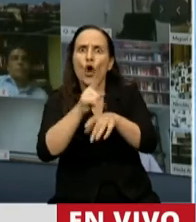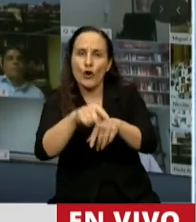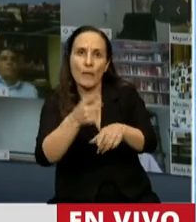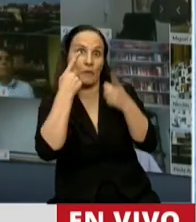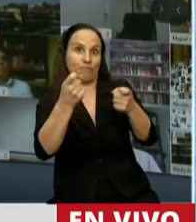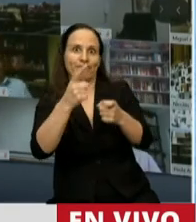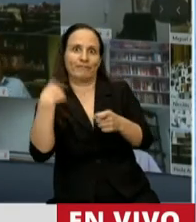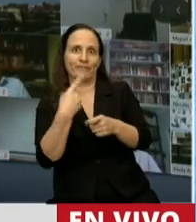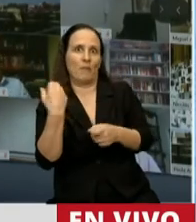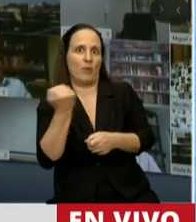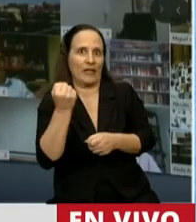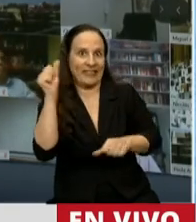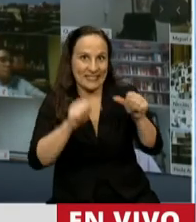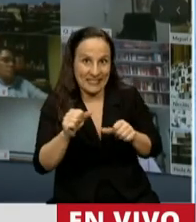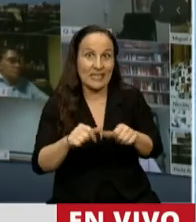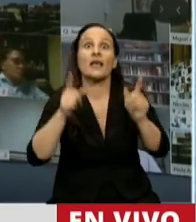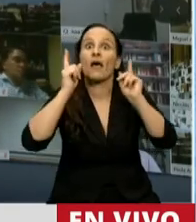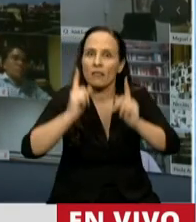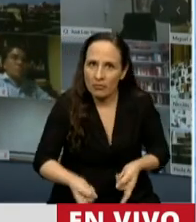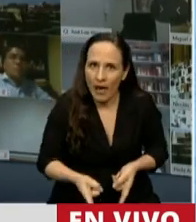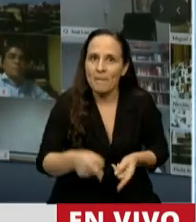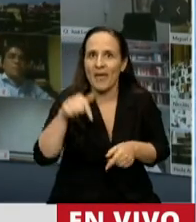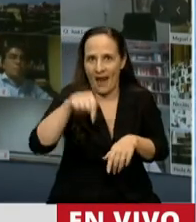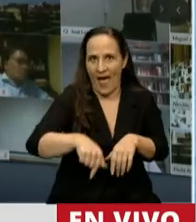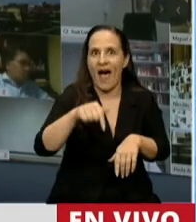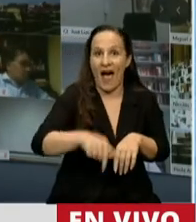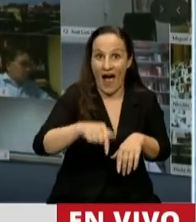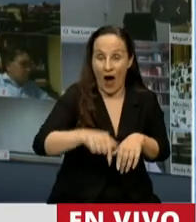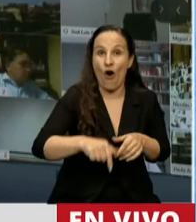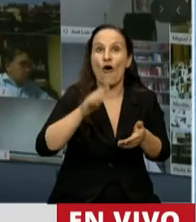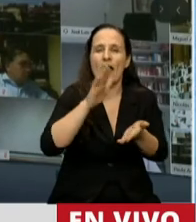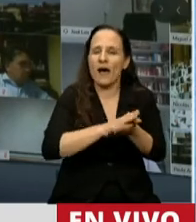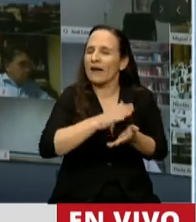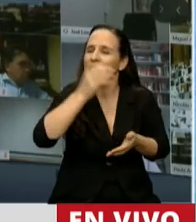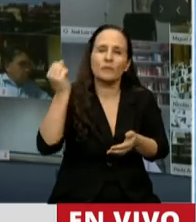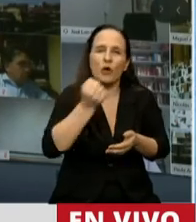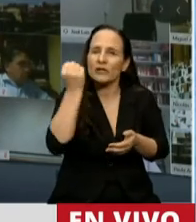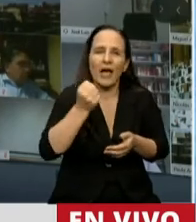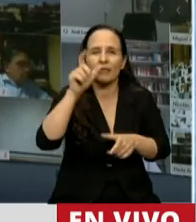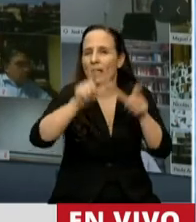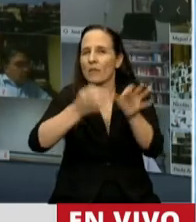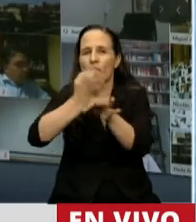ver ahora en este enorme trabajo de la diplomacia y del sistema científico.